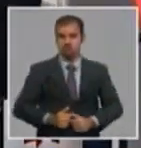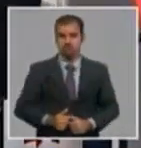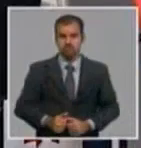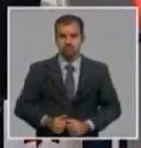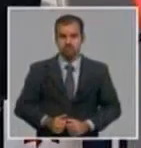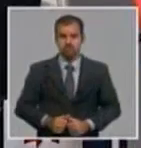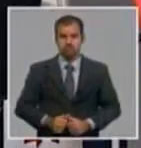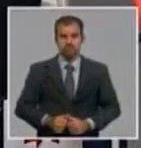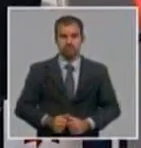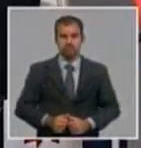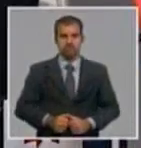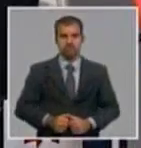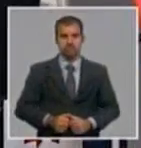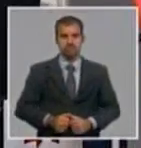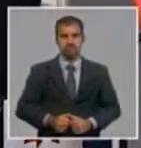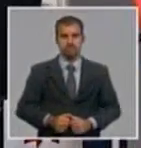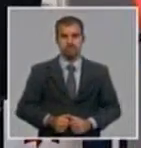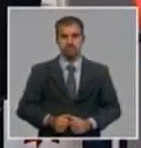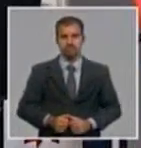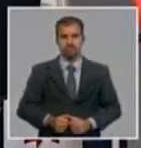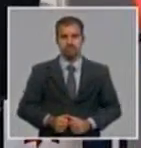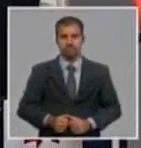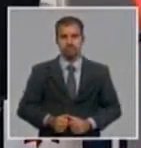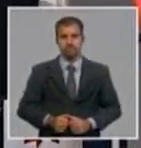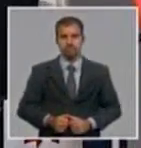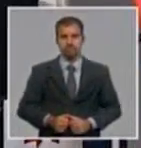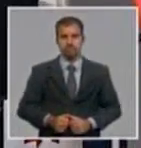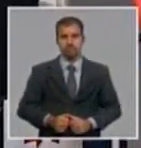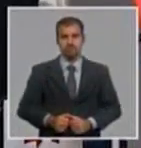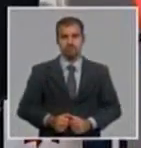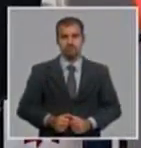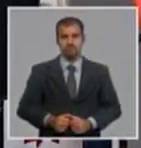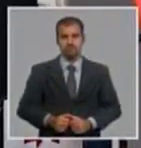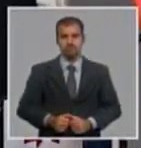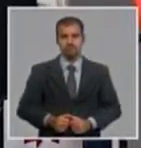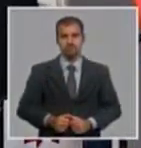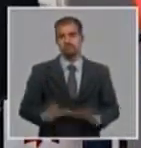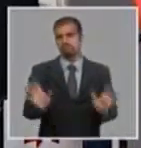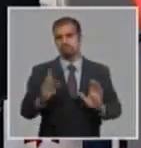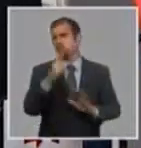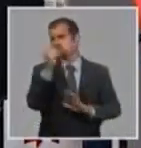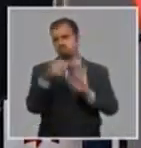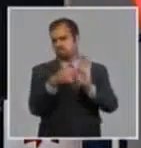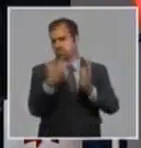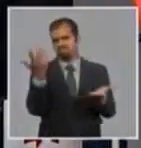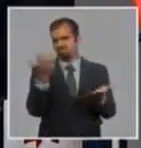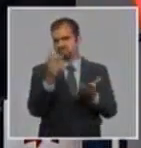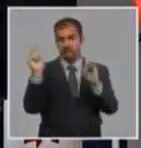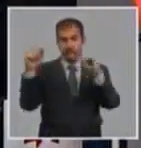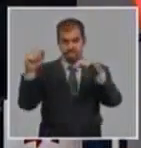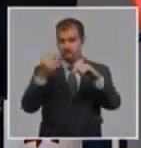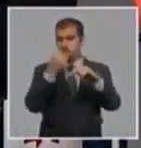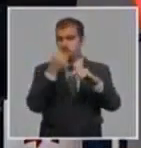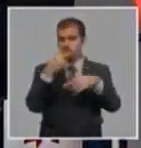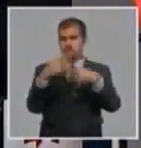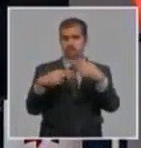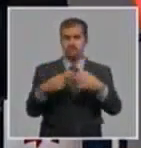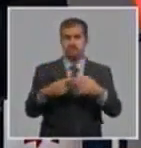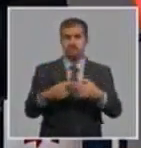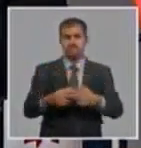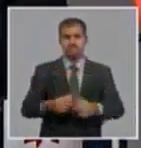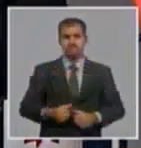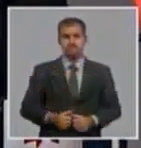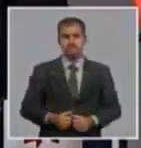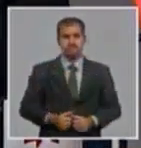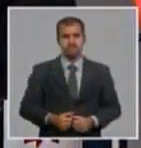Y la única cosa que sí tiene como reto, además que habíamos hablado en la preparación, de que casi es como